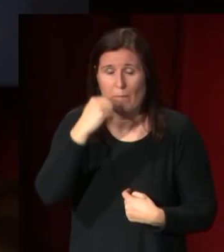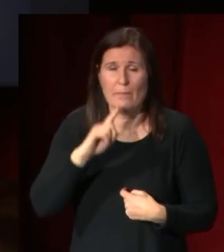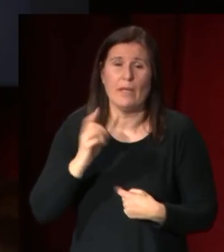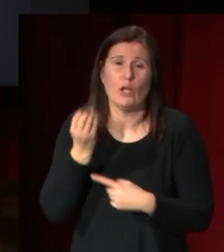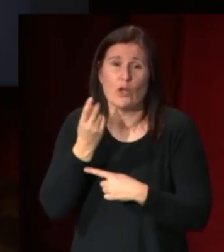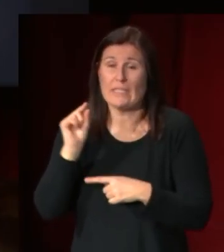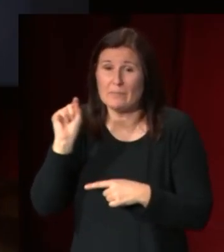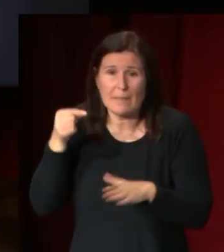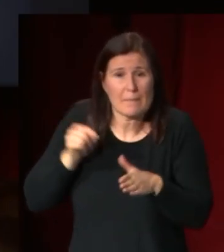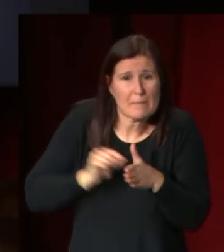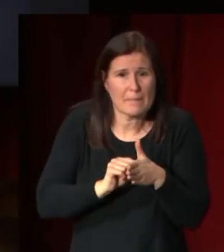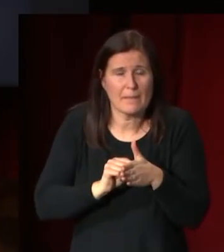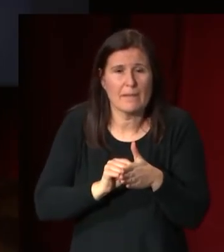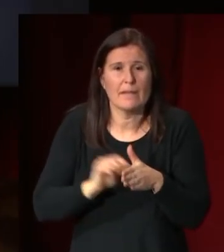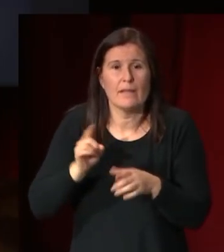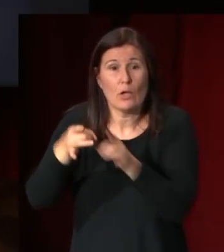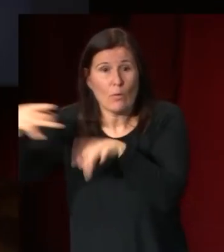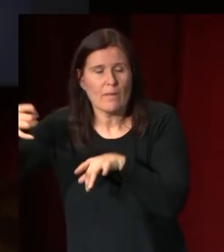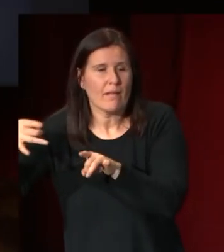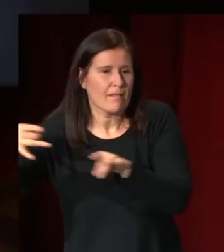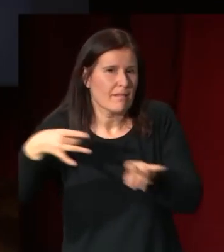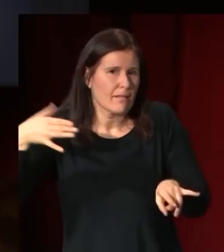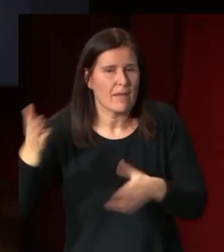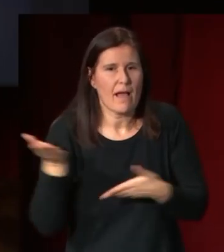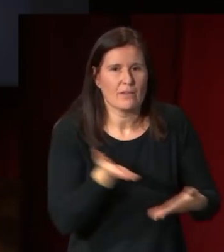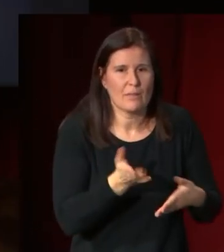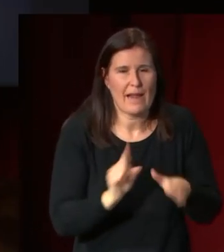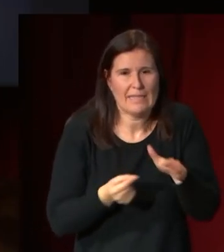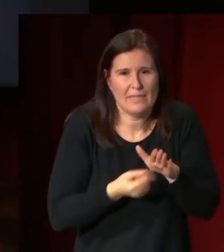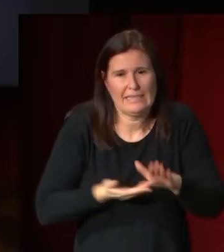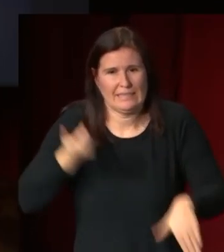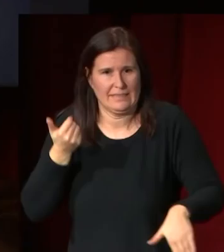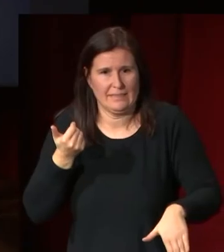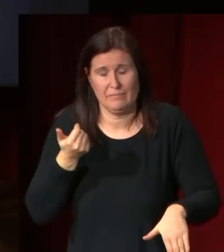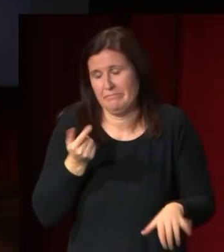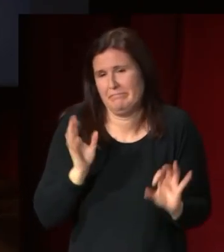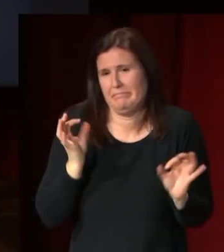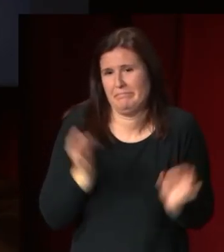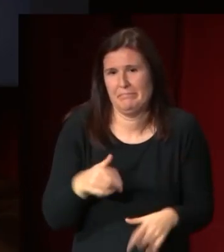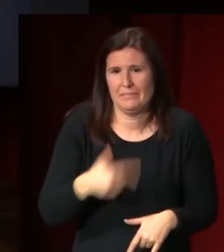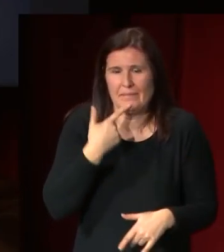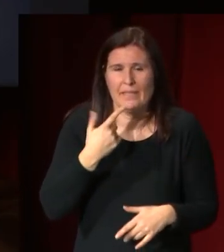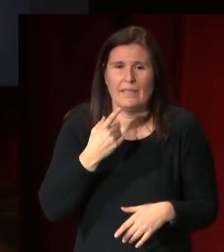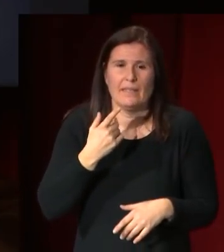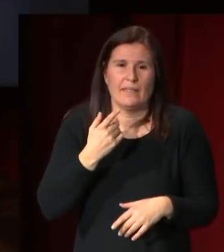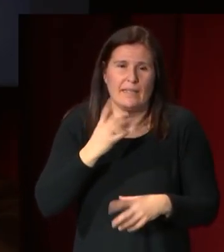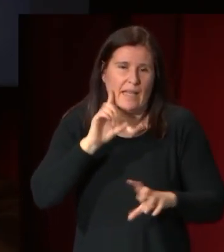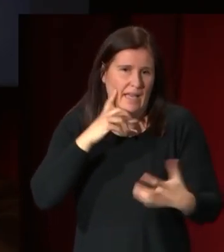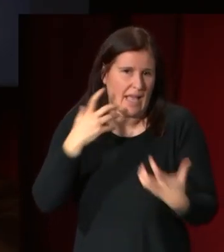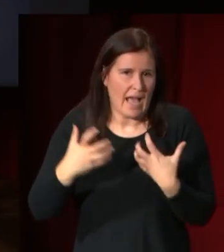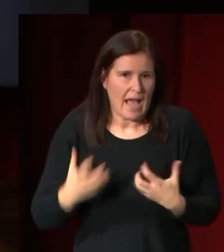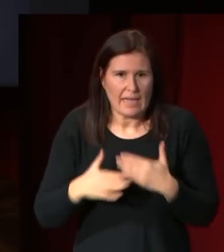va a y le ayuda a sacarle la espina claro como sucede en general en el arte neoclásico pues